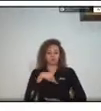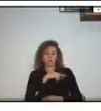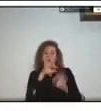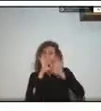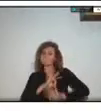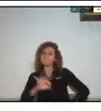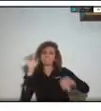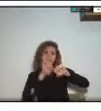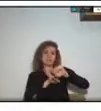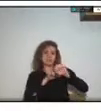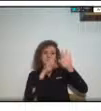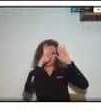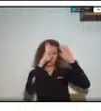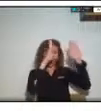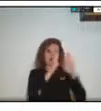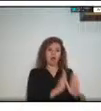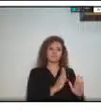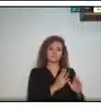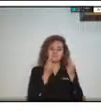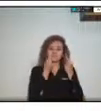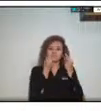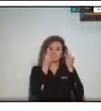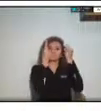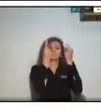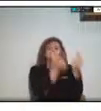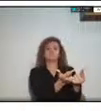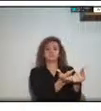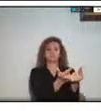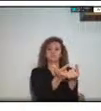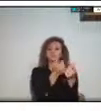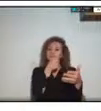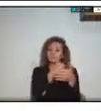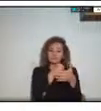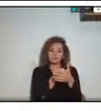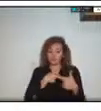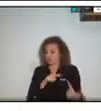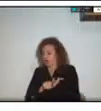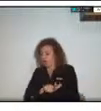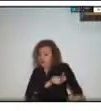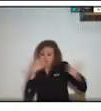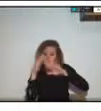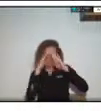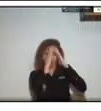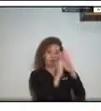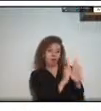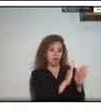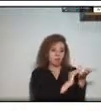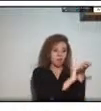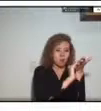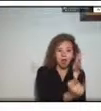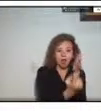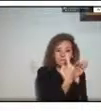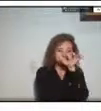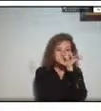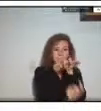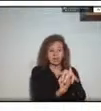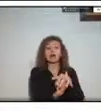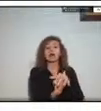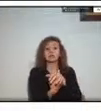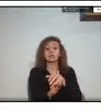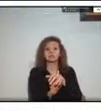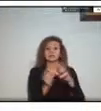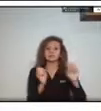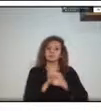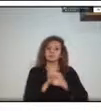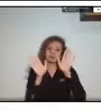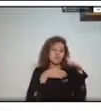pues estar listos nosotros para atender cualquier eventualidad pero contar también con las condiciones de acceso a los diferentes sitios para hacer el